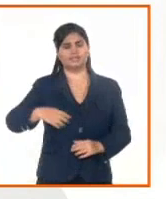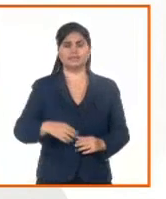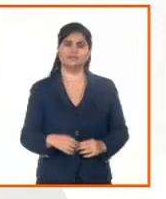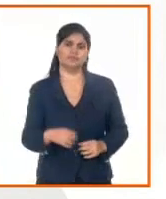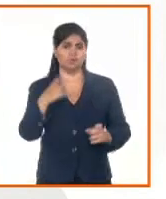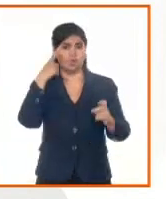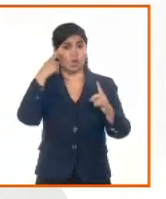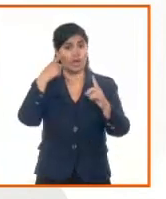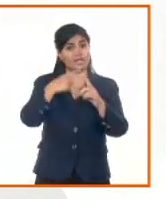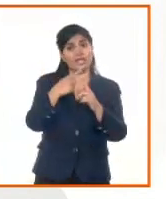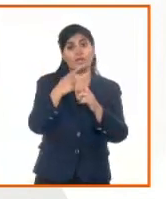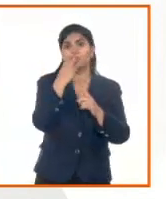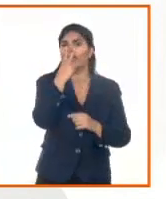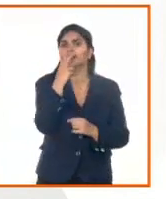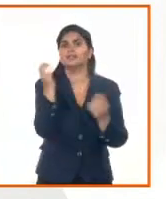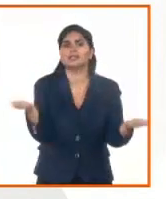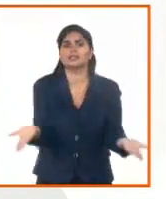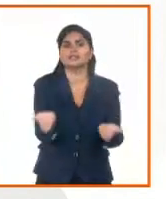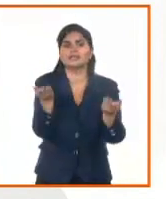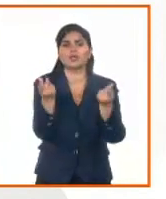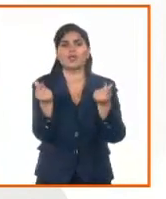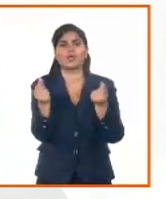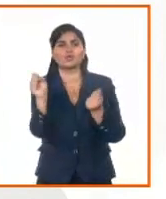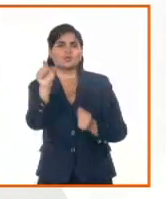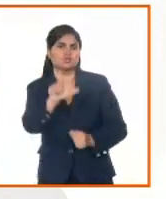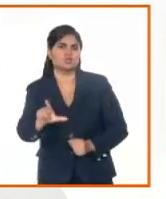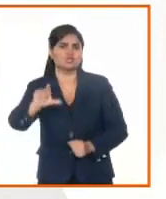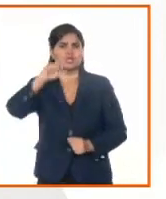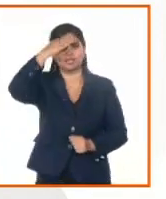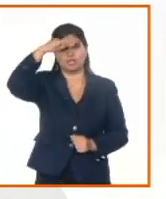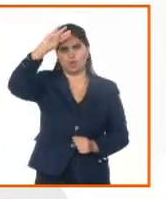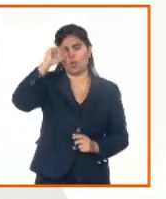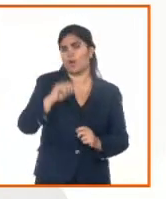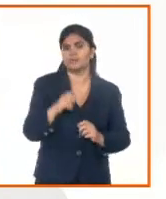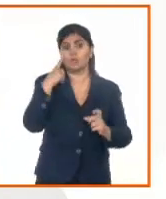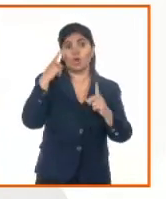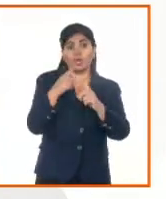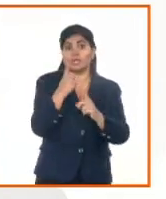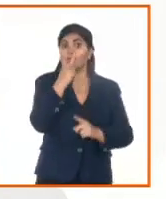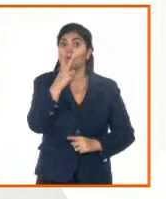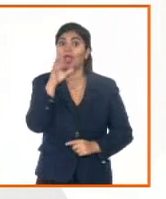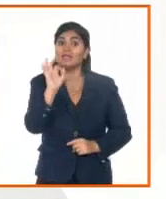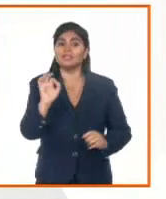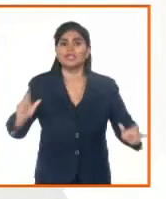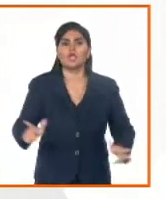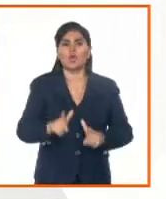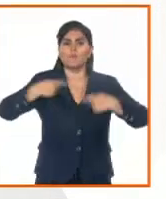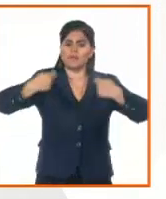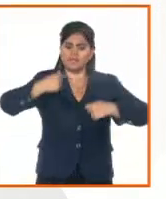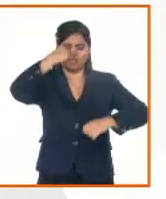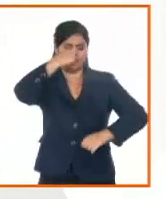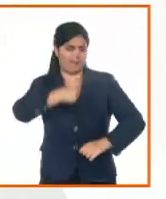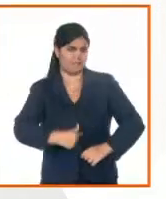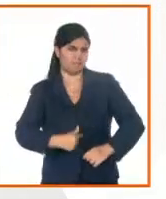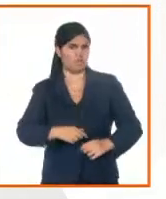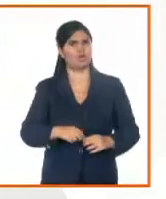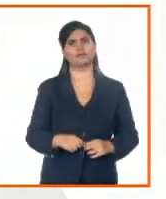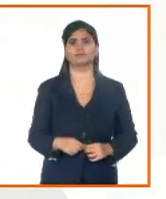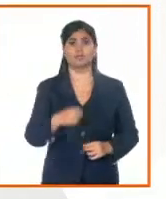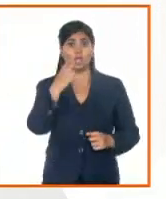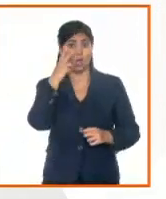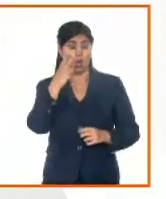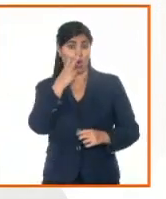económico y social del país, por todo esto mismo que ahora estábamos explicando. Además, son actividades que proporcionan seguridad